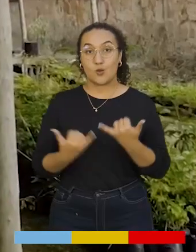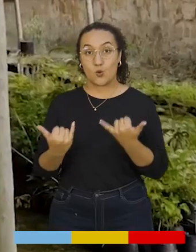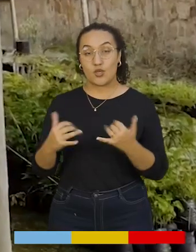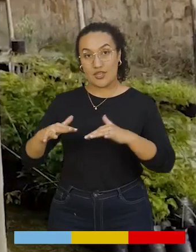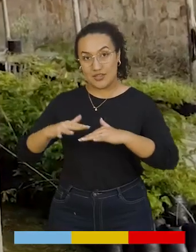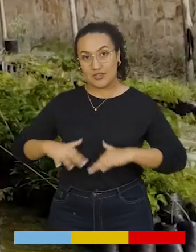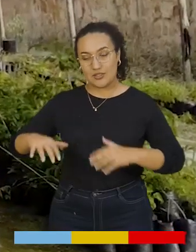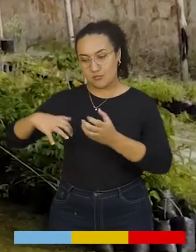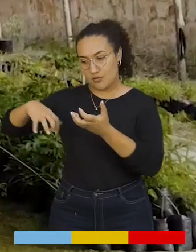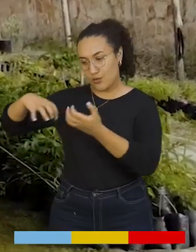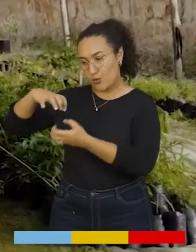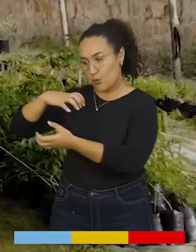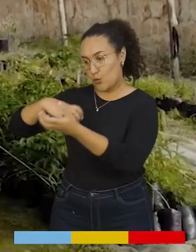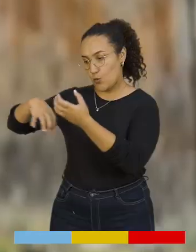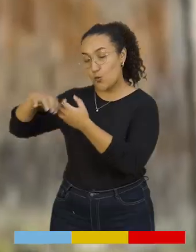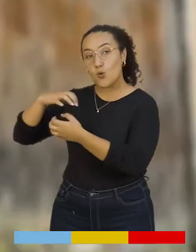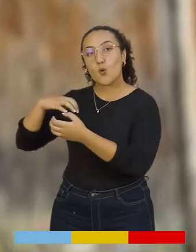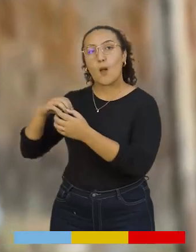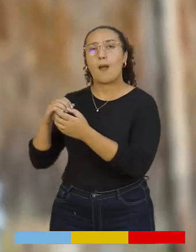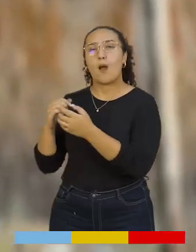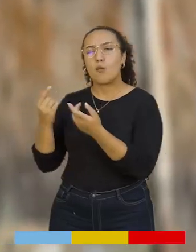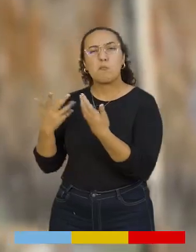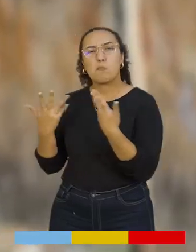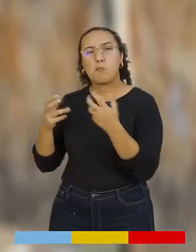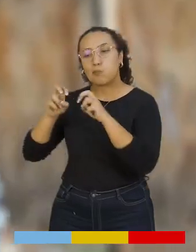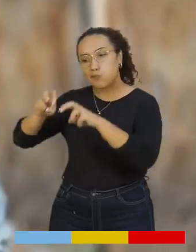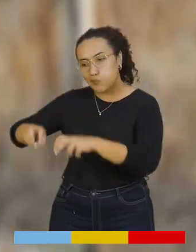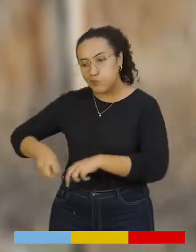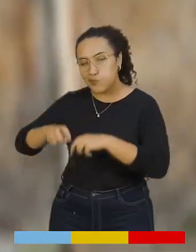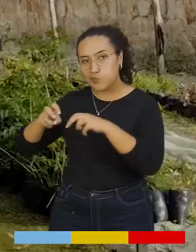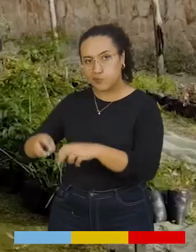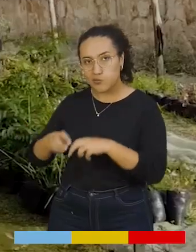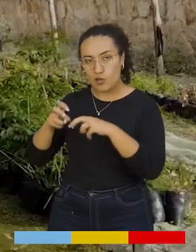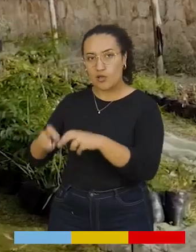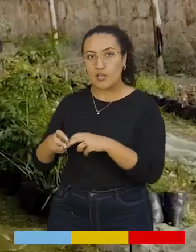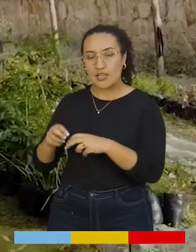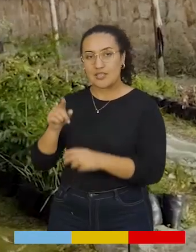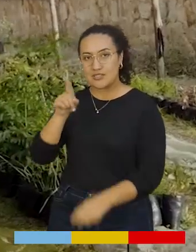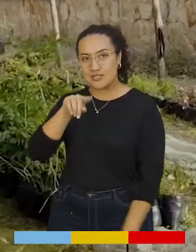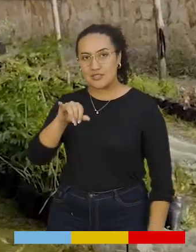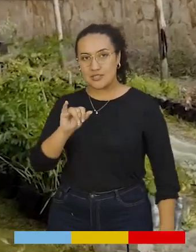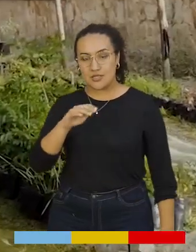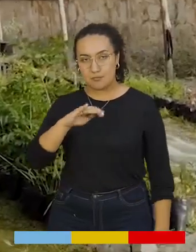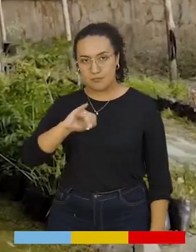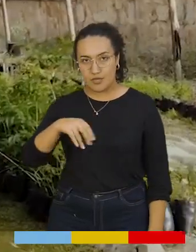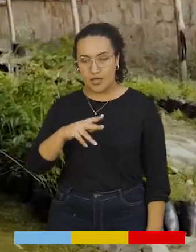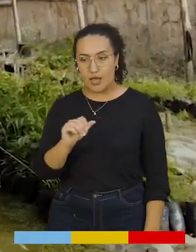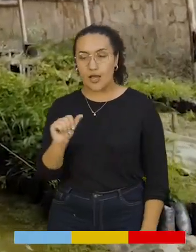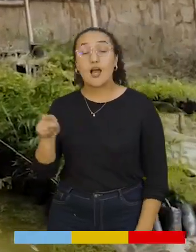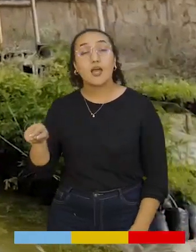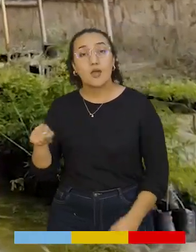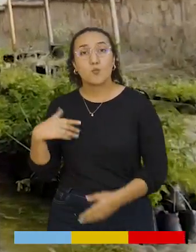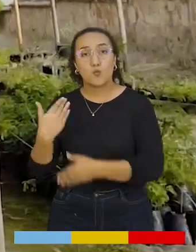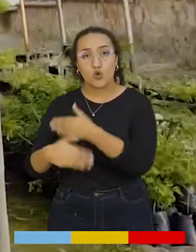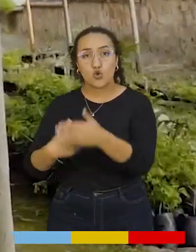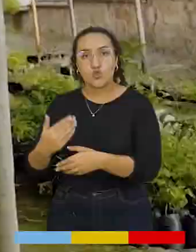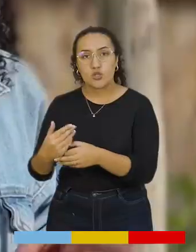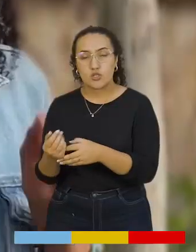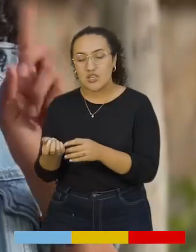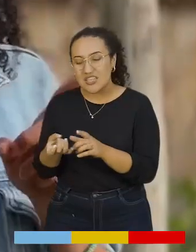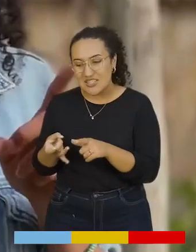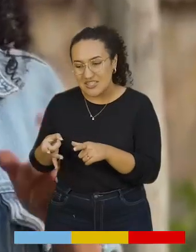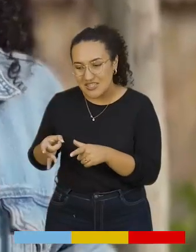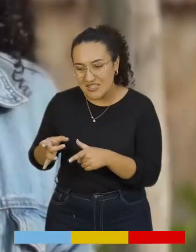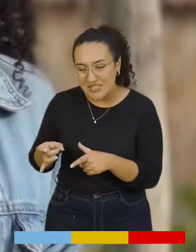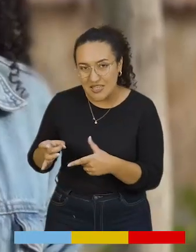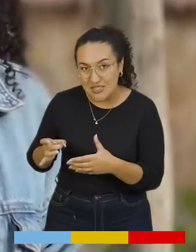Hoy en Ecológicamente nos encontramos en el vivero municipal de Simijaca, donde hablaremos con Jenny Suárez sobre el proceso de la germinación de la semilla